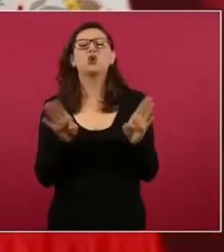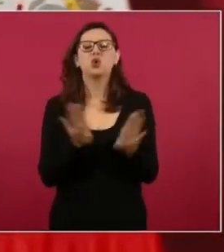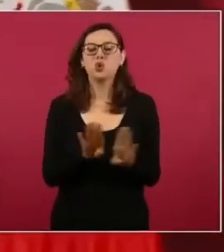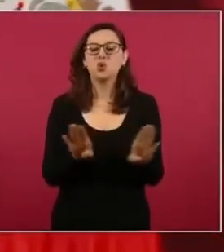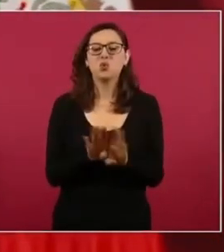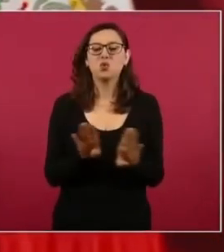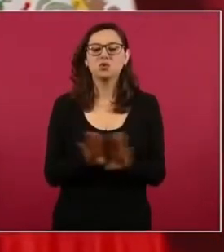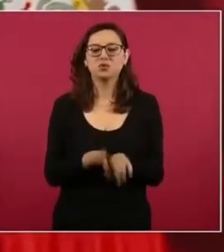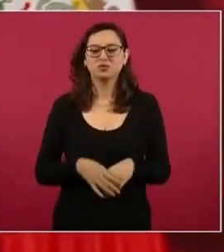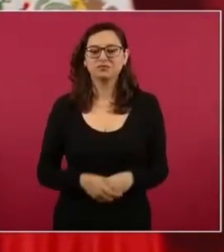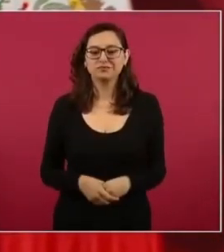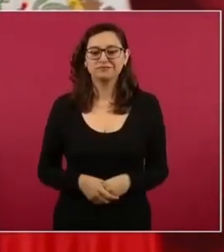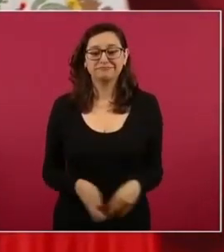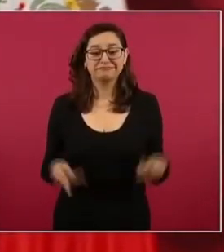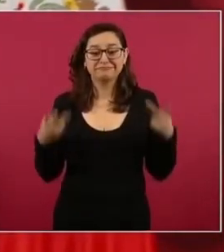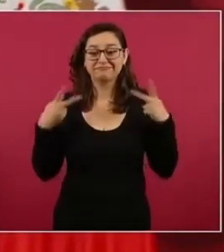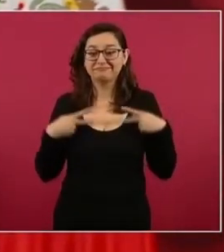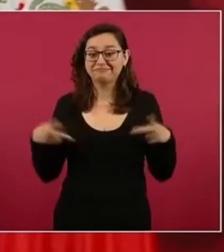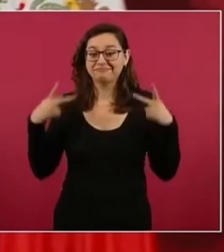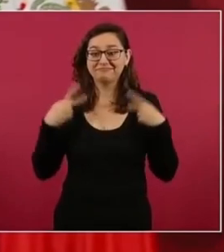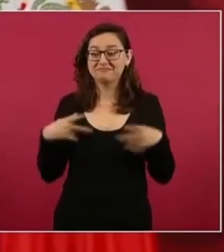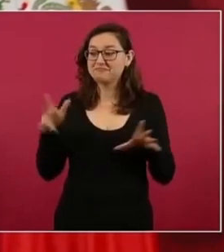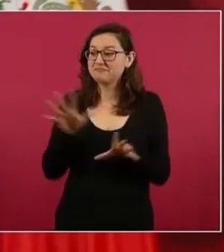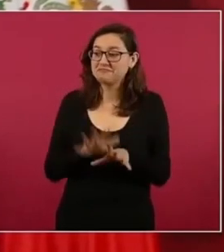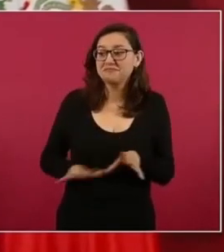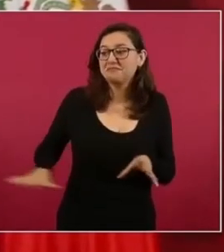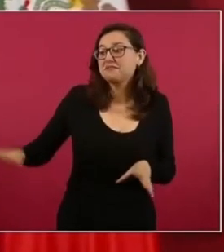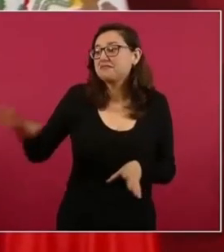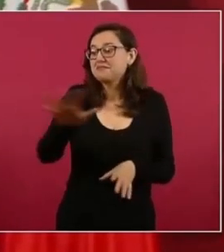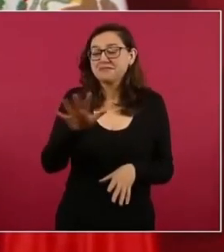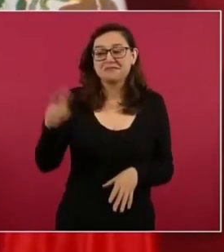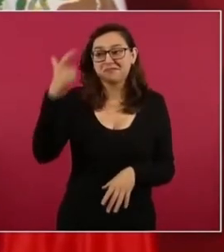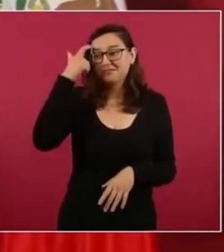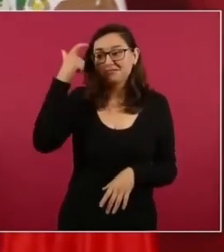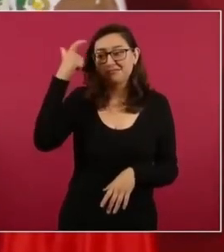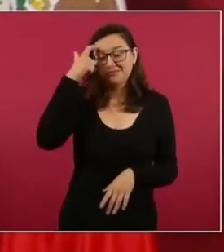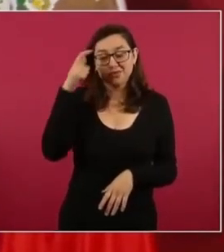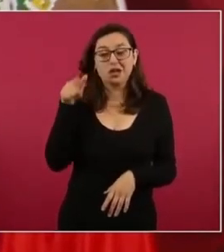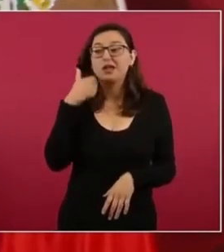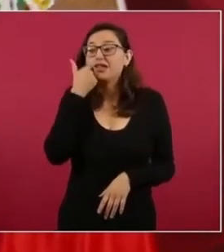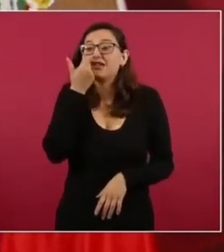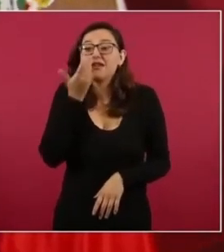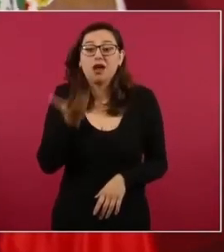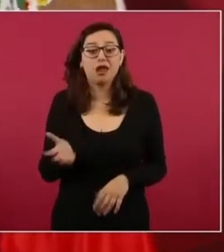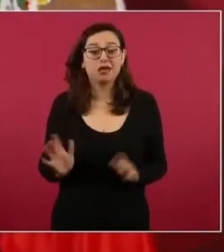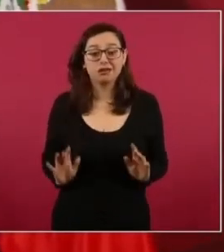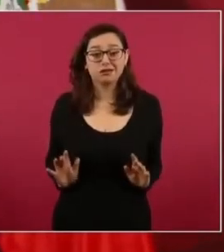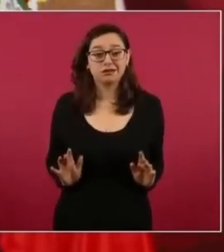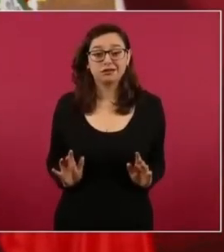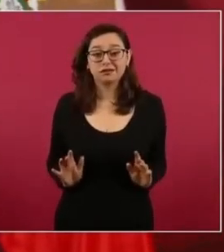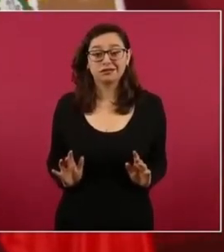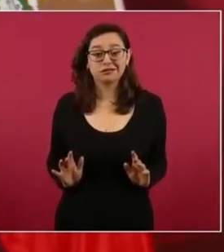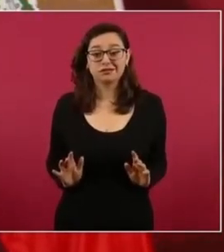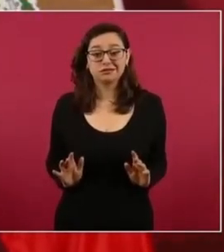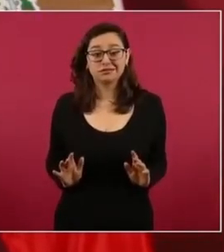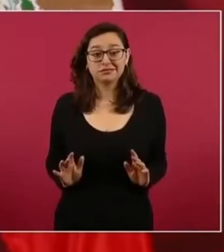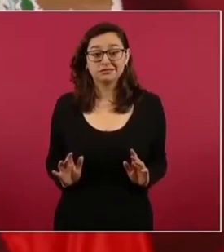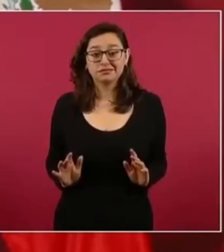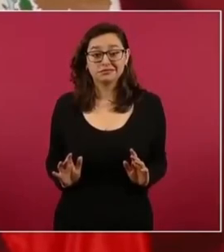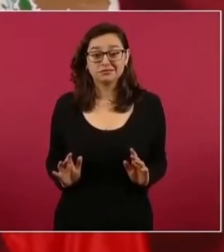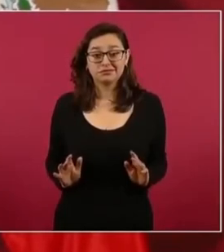la voluntad del pueblo no hay más